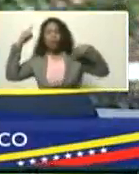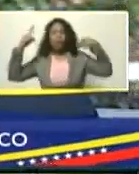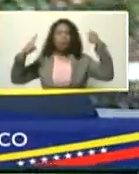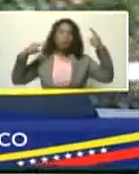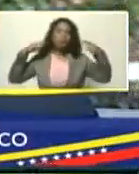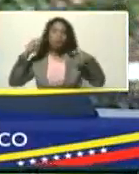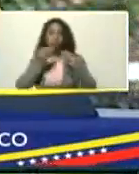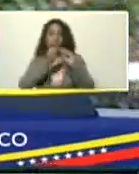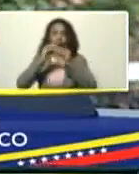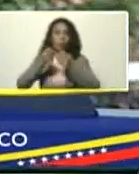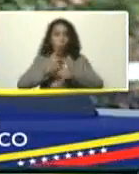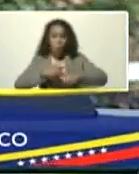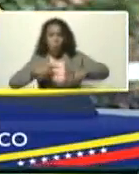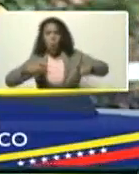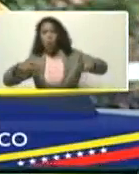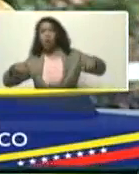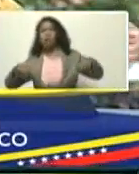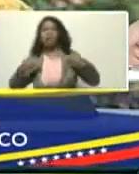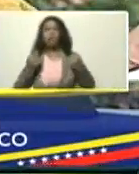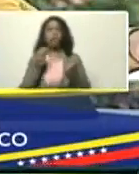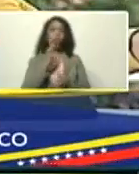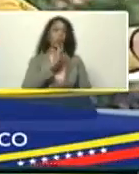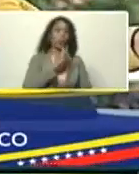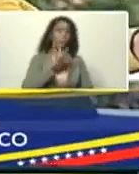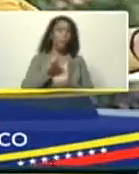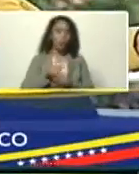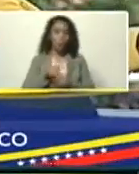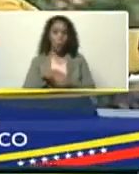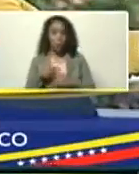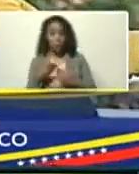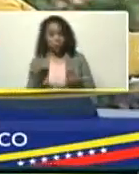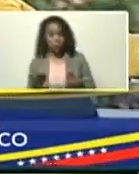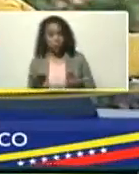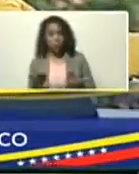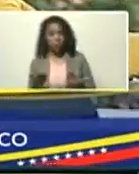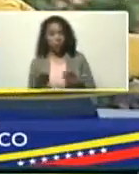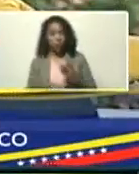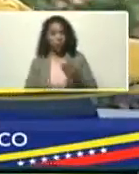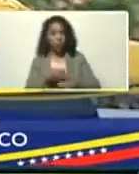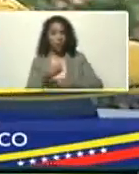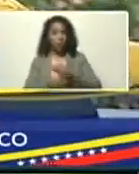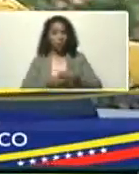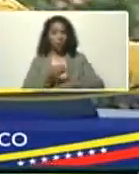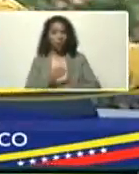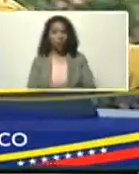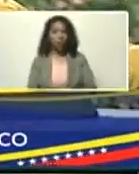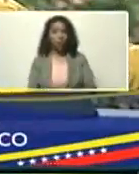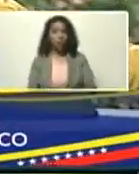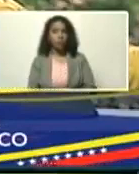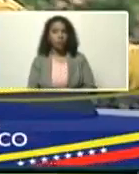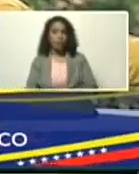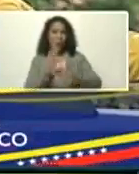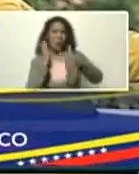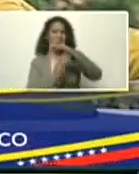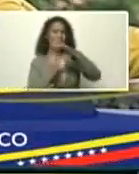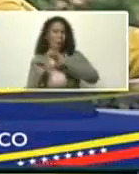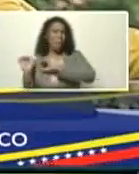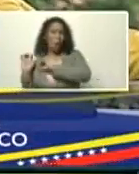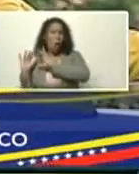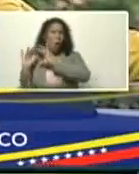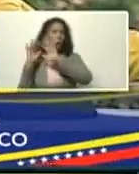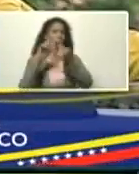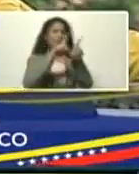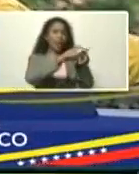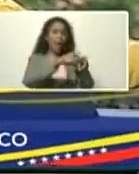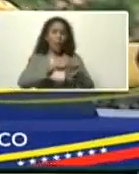producto del crecimiento de la riqueza petrolera, que hizo la migración del campo a la ciudad,